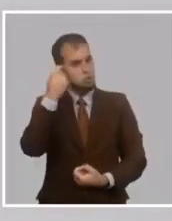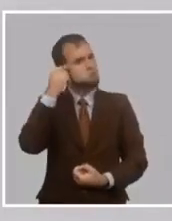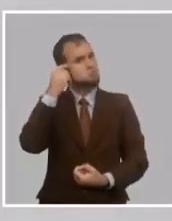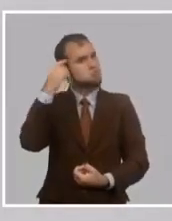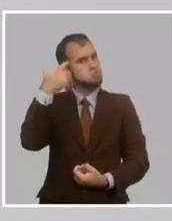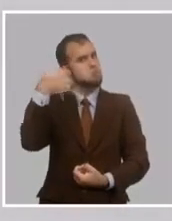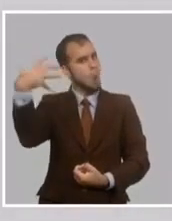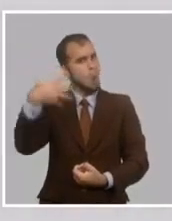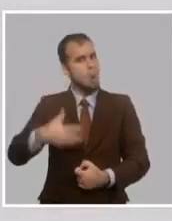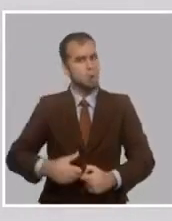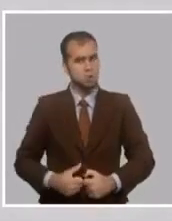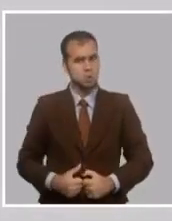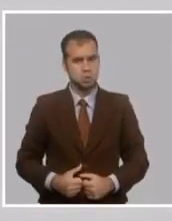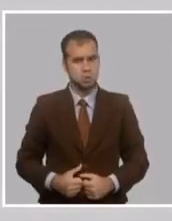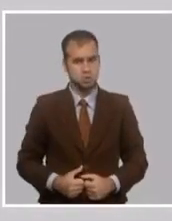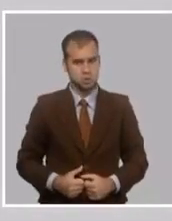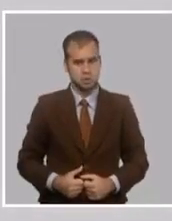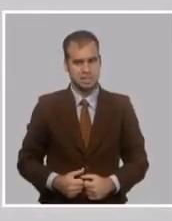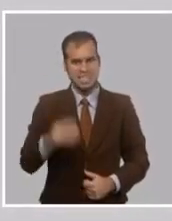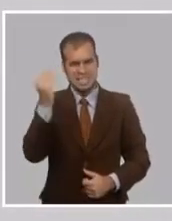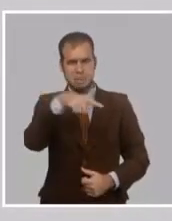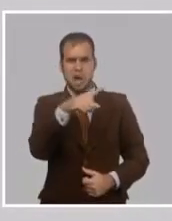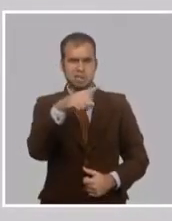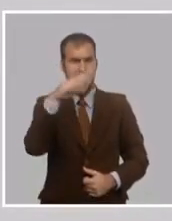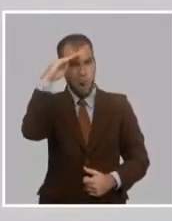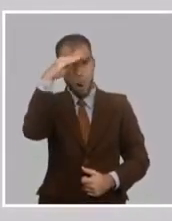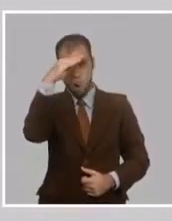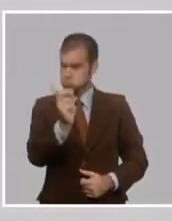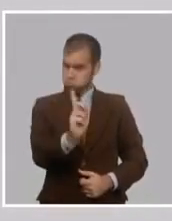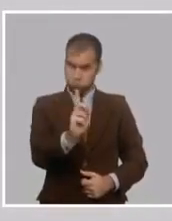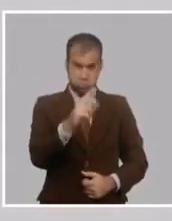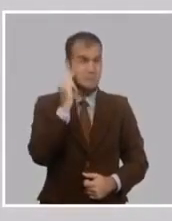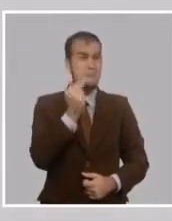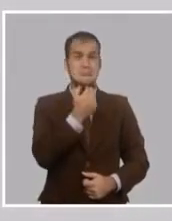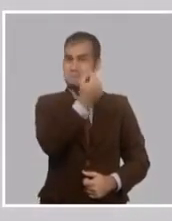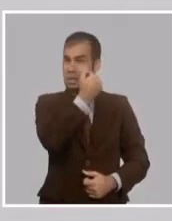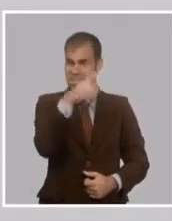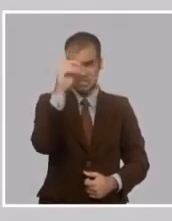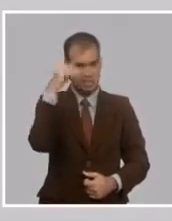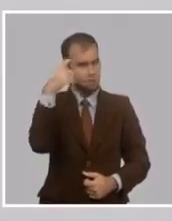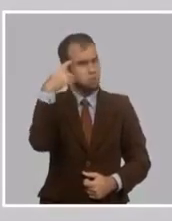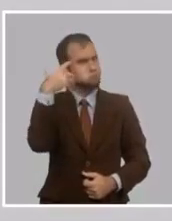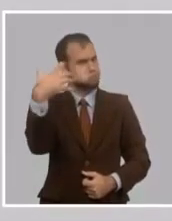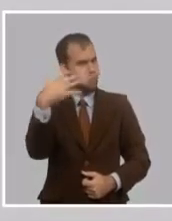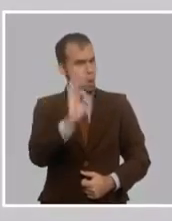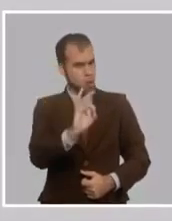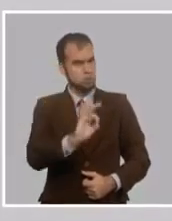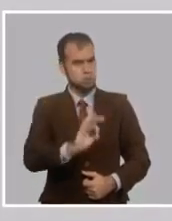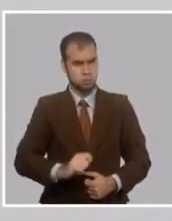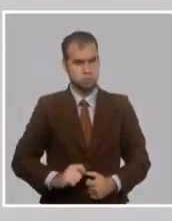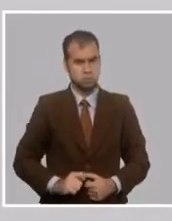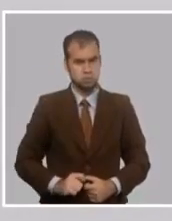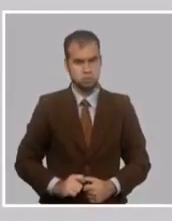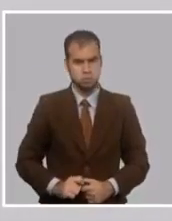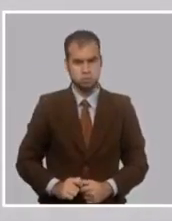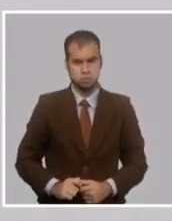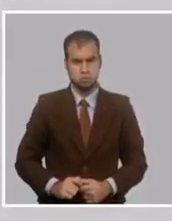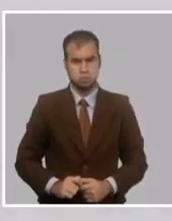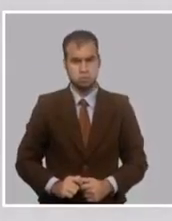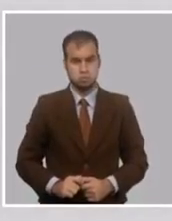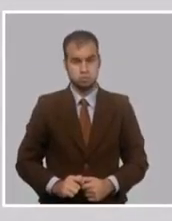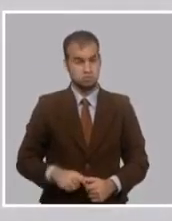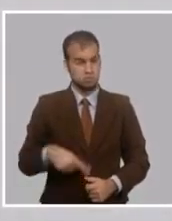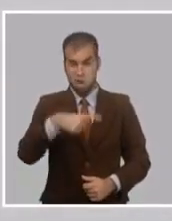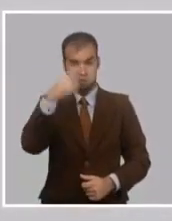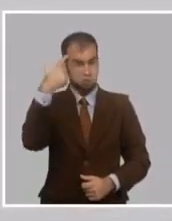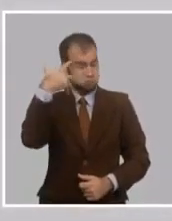vamos a dejarlo de lado, pero era un genio. No estamos hablando de un funcionario inteligente. Estamos hablando de señor genial, que para nosotros es un genio,